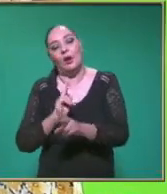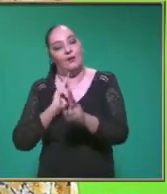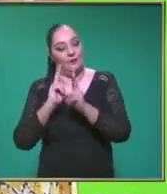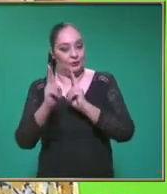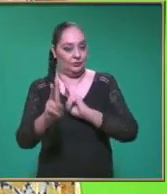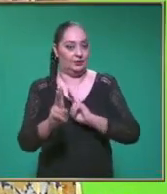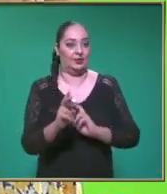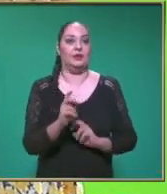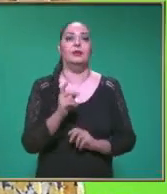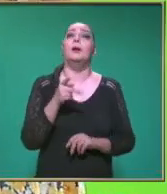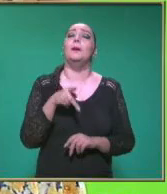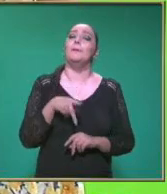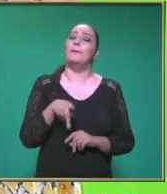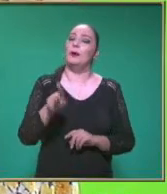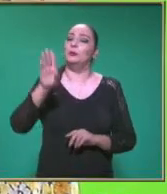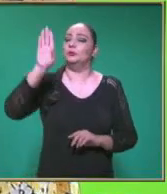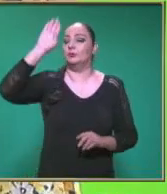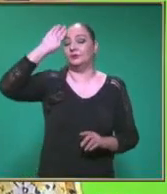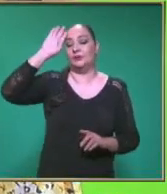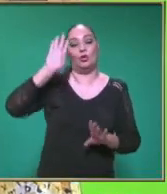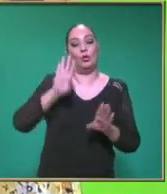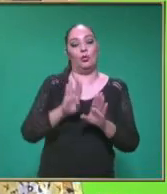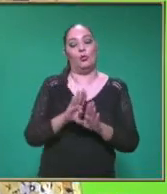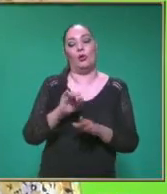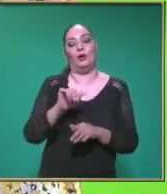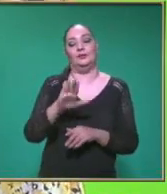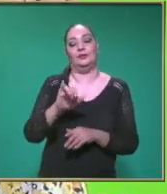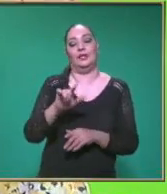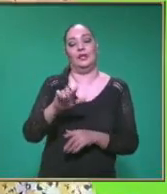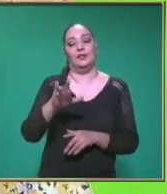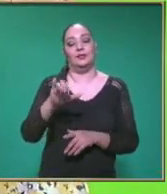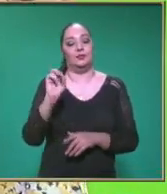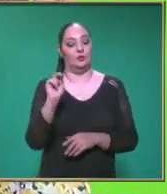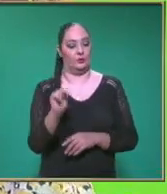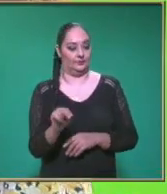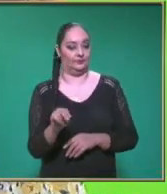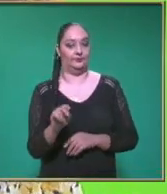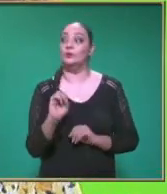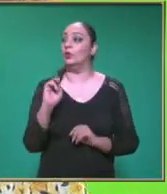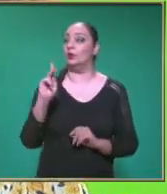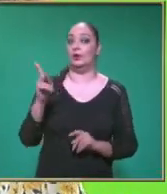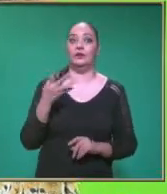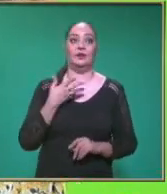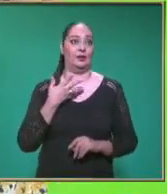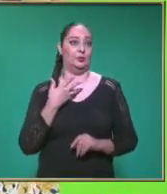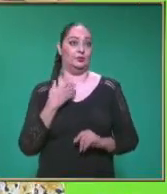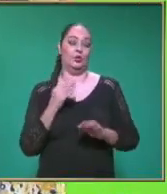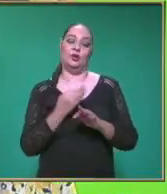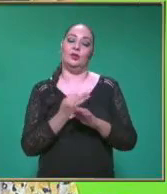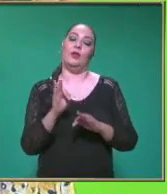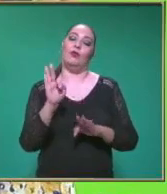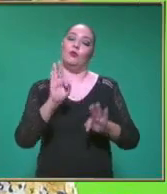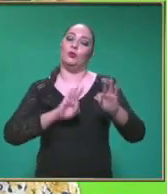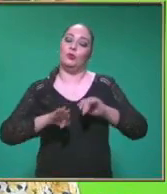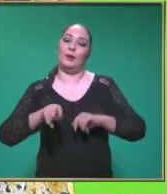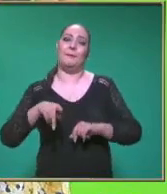Lo vamos a considerar Como una aceleración Muy bien Aquí tenemos La fórmula